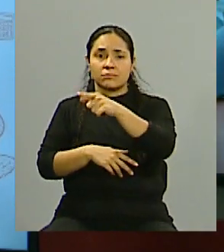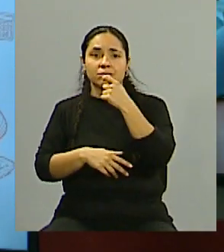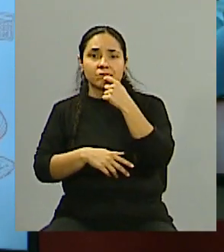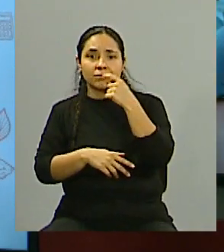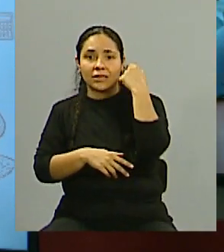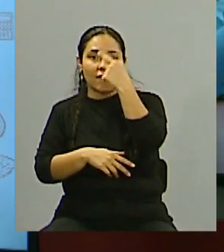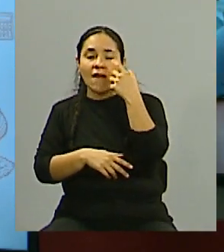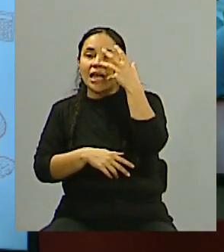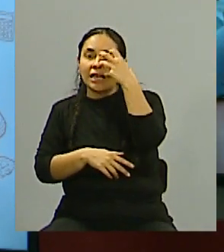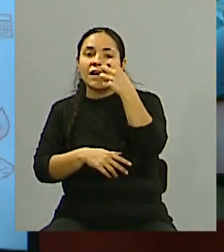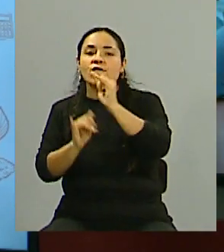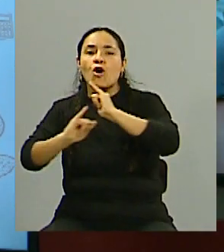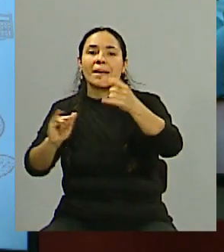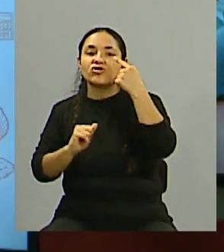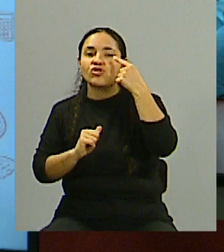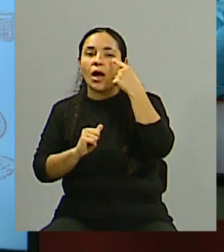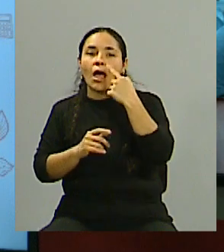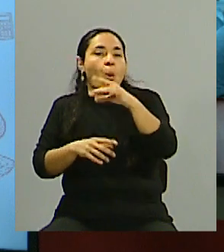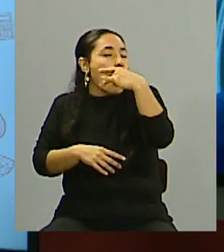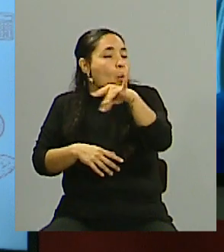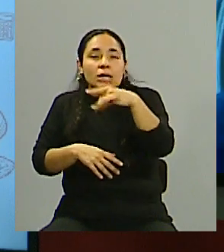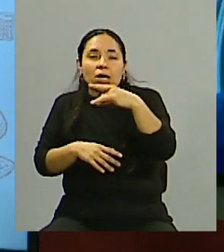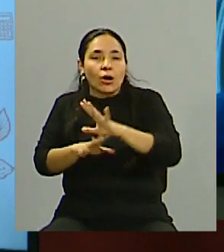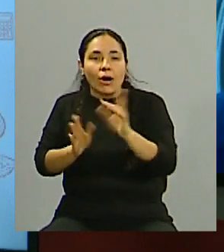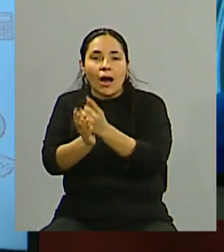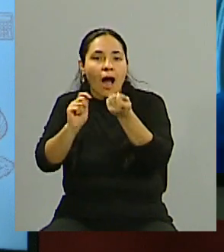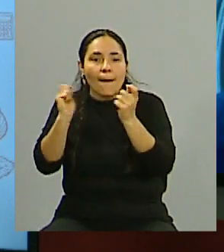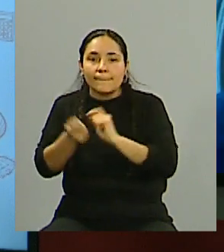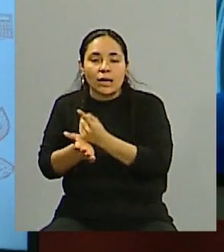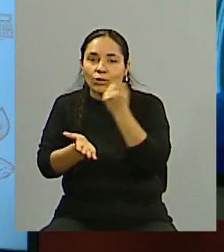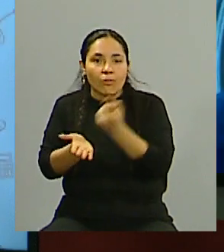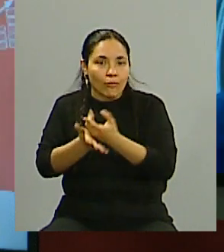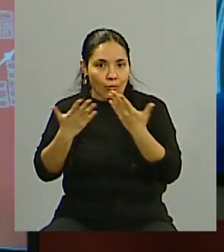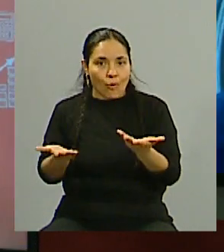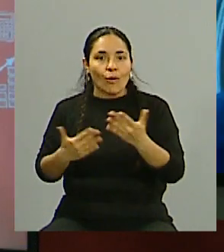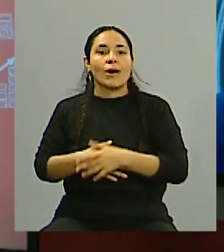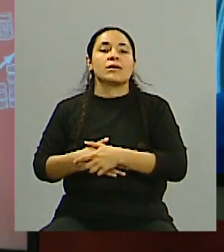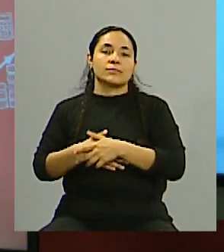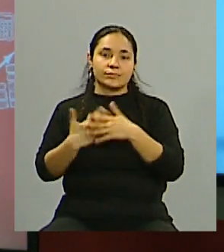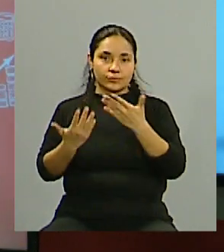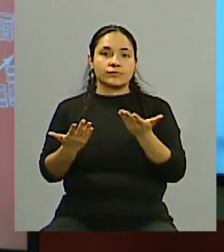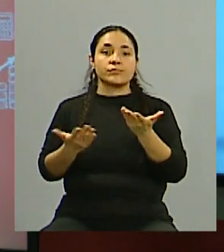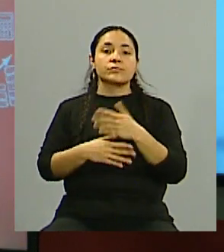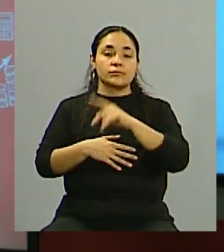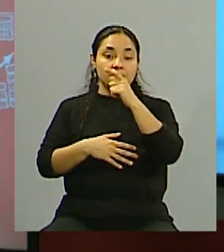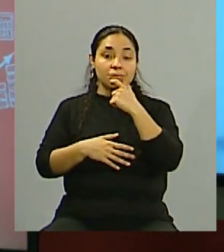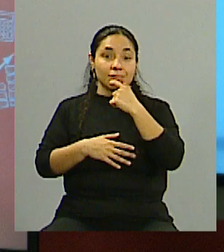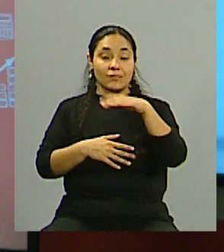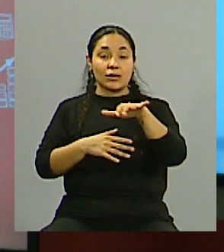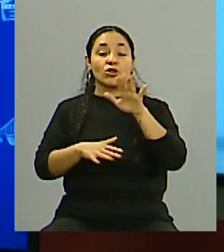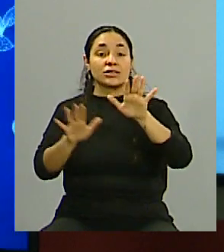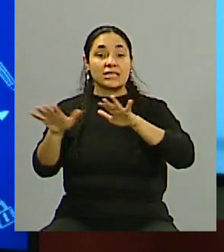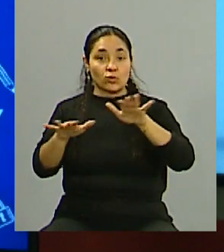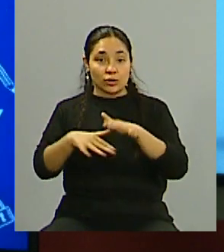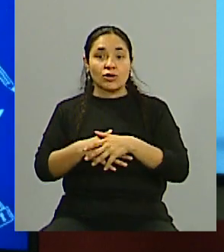la gente no ha tomado dimensión del riesgo que tiene esto. Incluso, bueno, a partir de esta situación que sucedía en Mendoza, uno